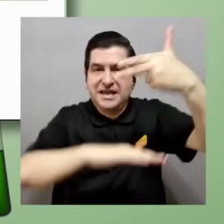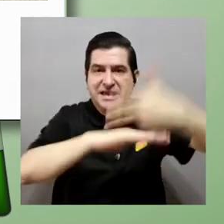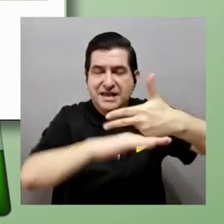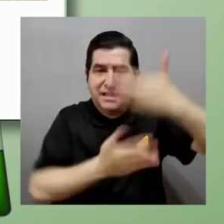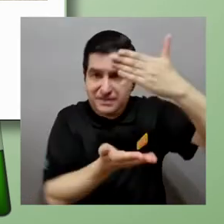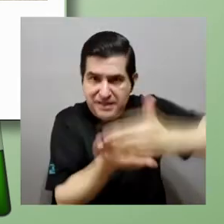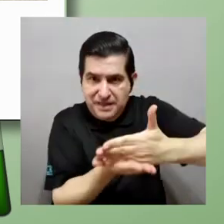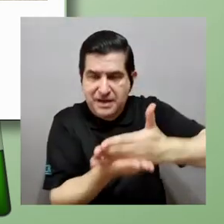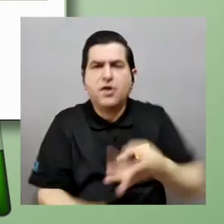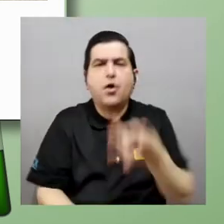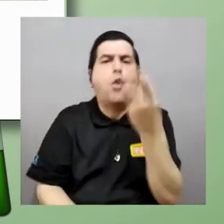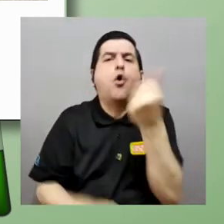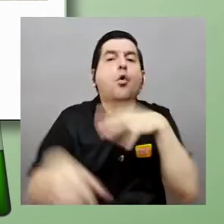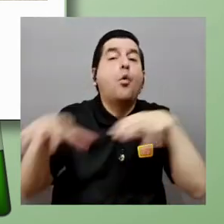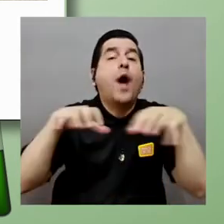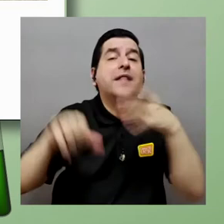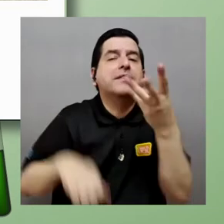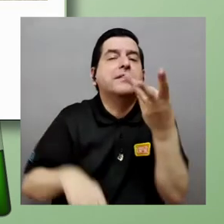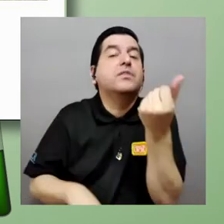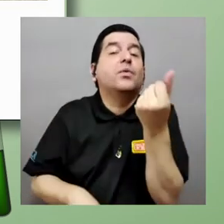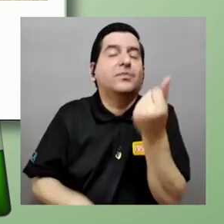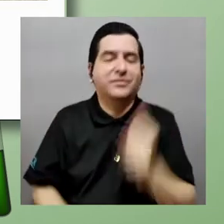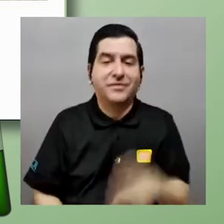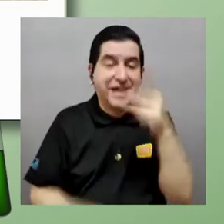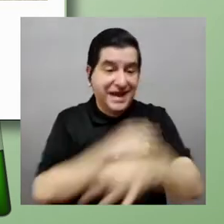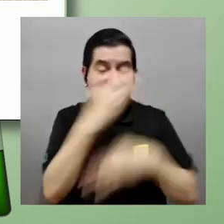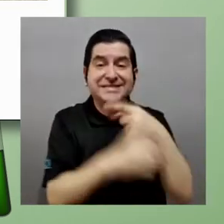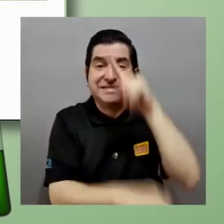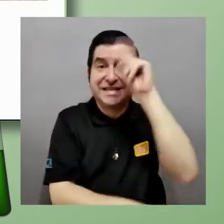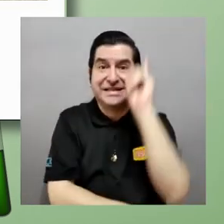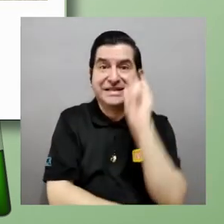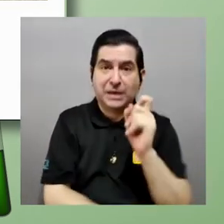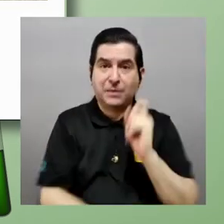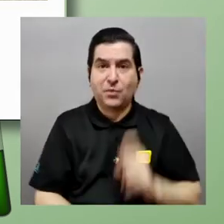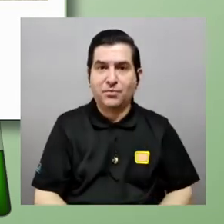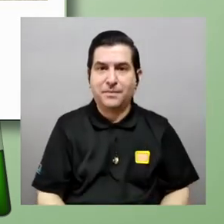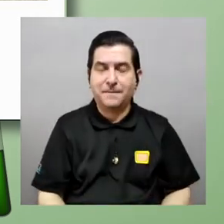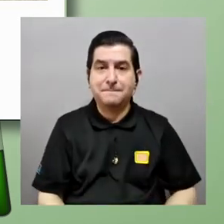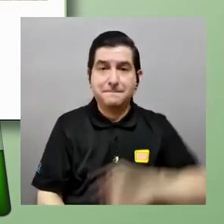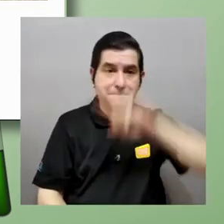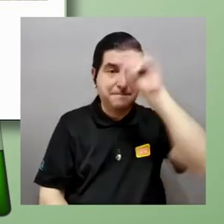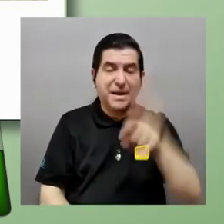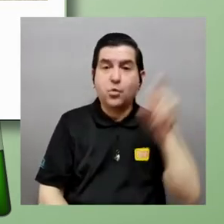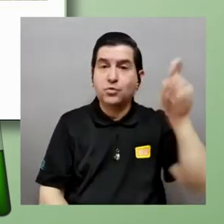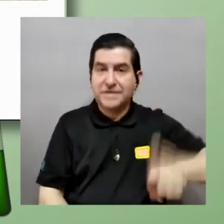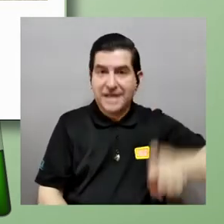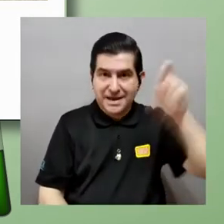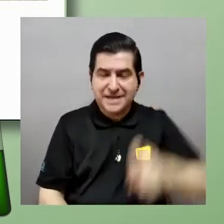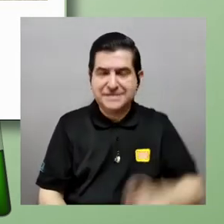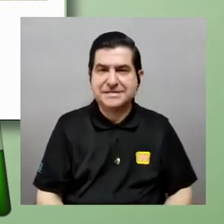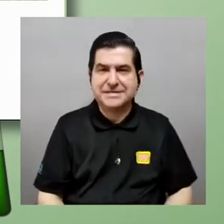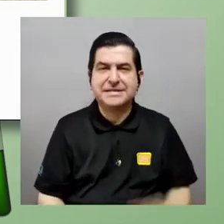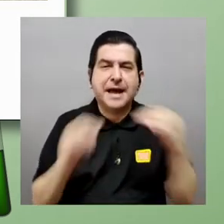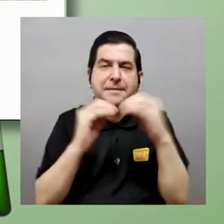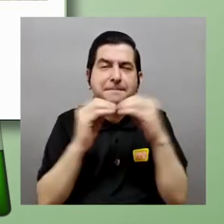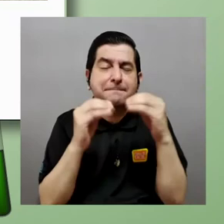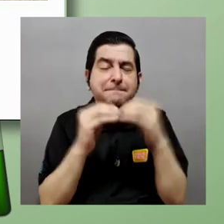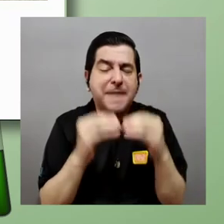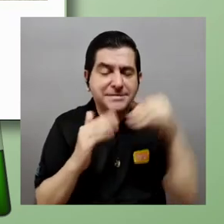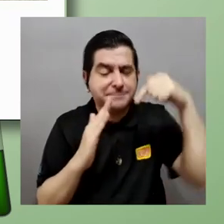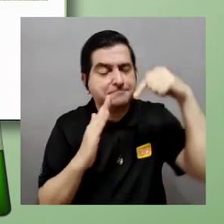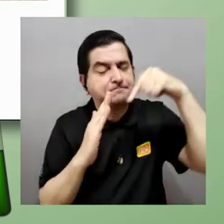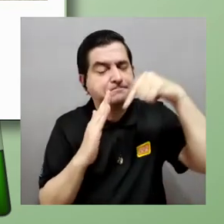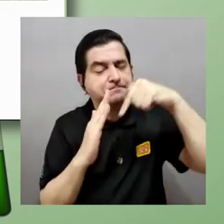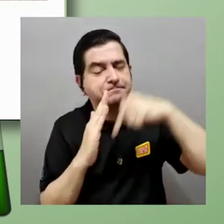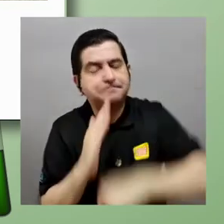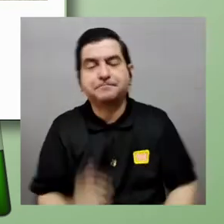¿o cuánto lo mueve? ¿verdad? ese tipo de preguntas son preguntas que necesitan ir un poquito